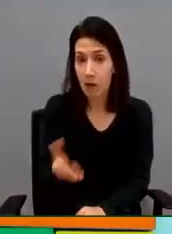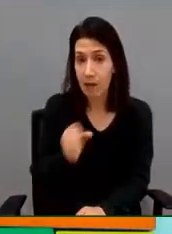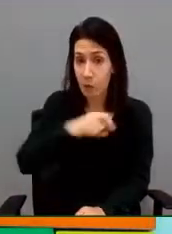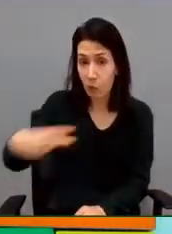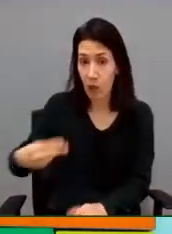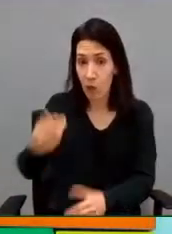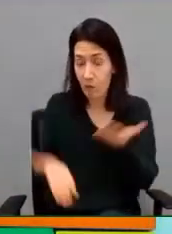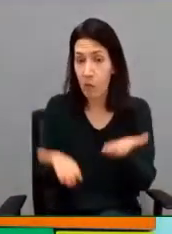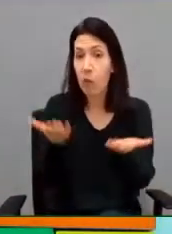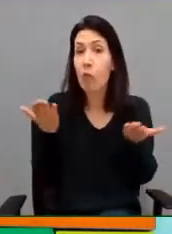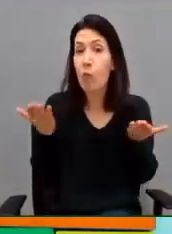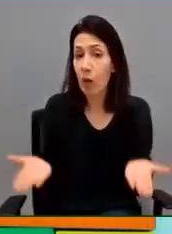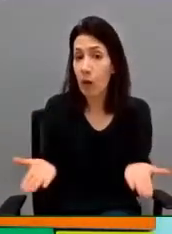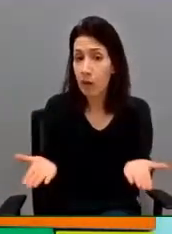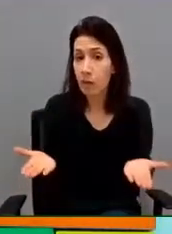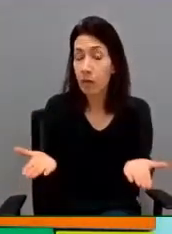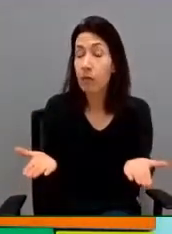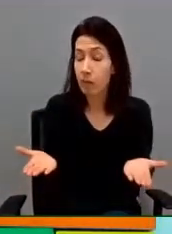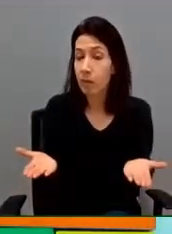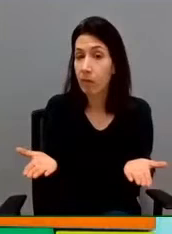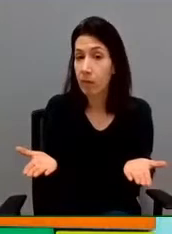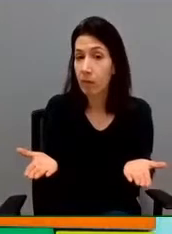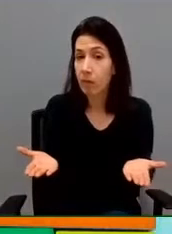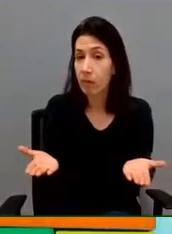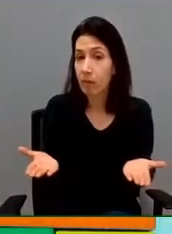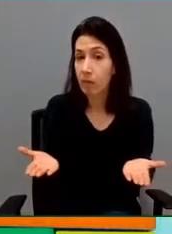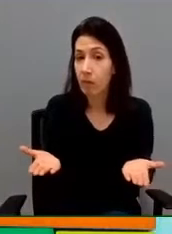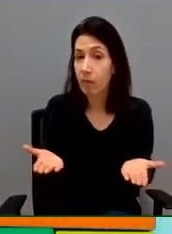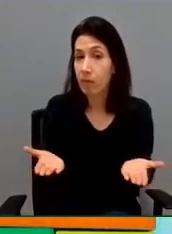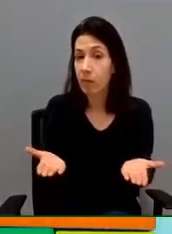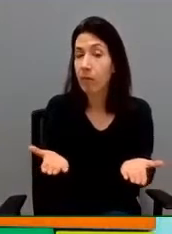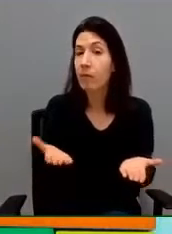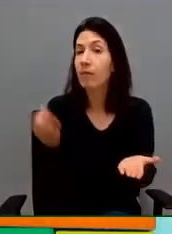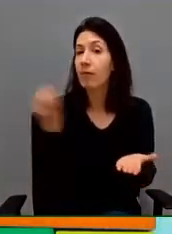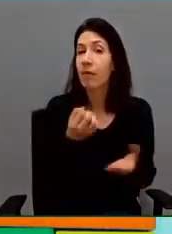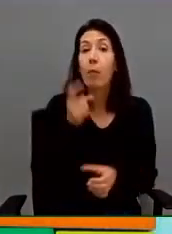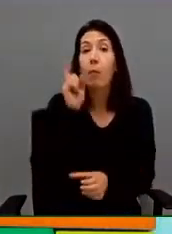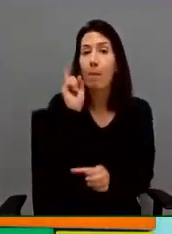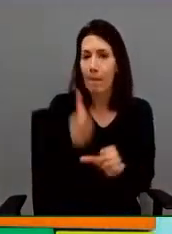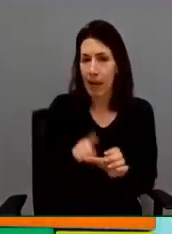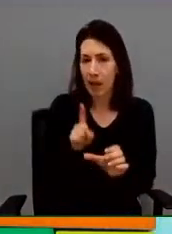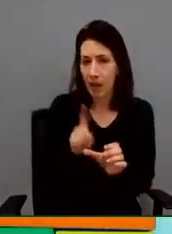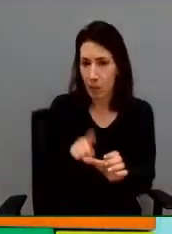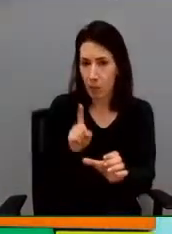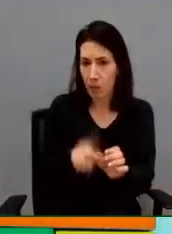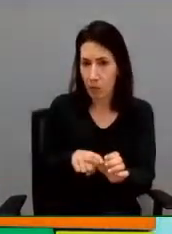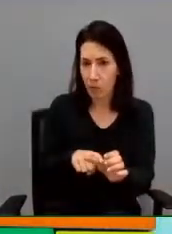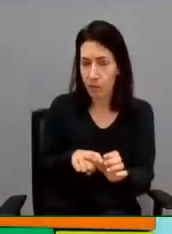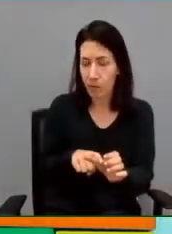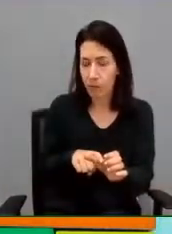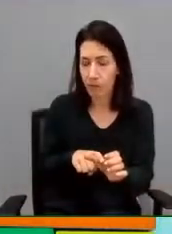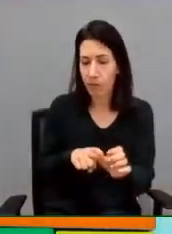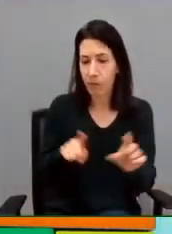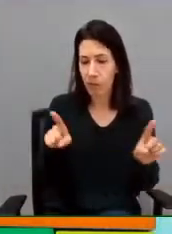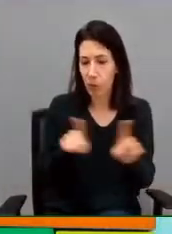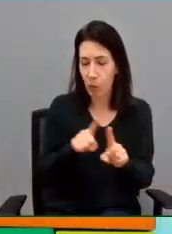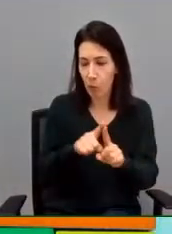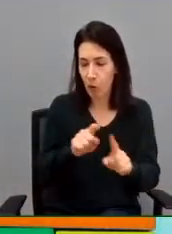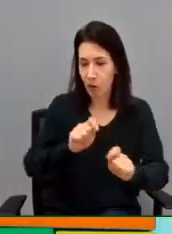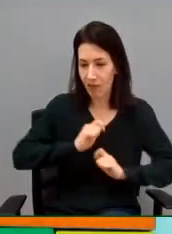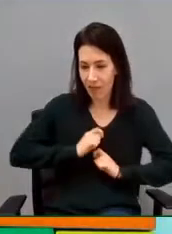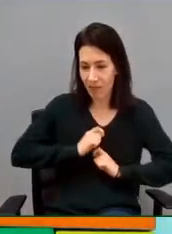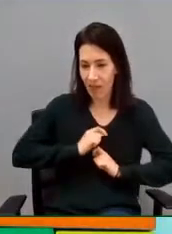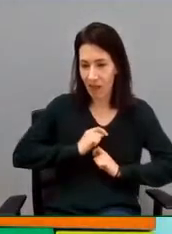ponemos la participación como el índice más